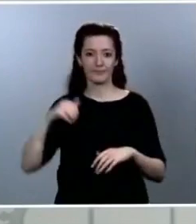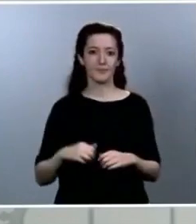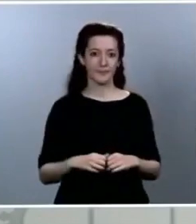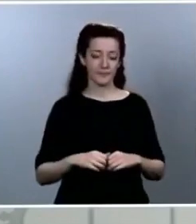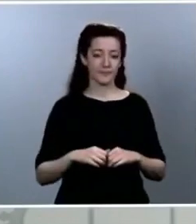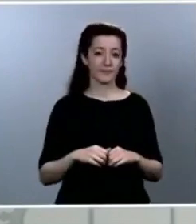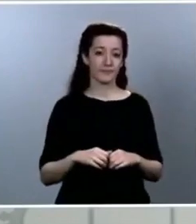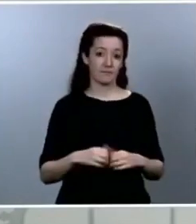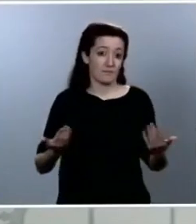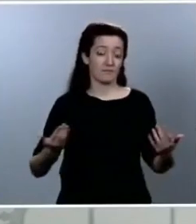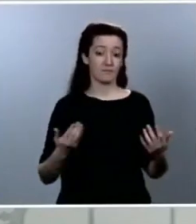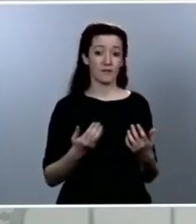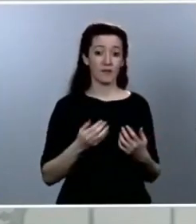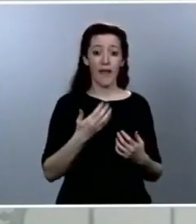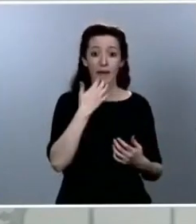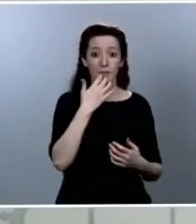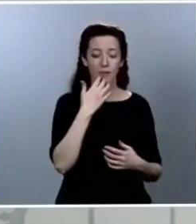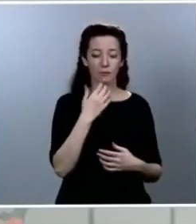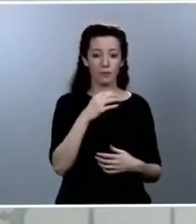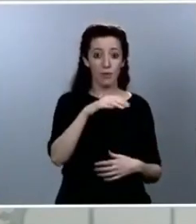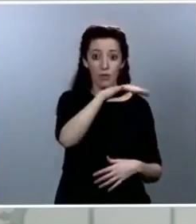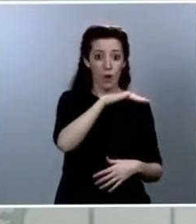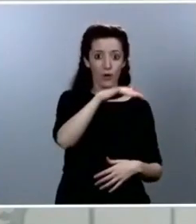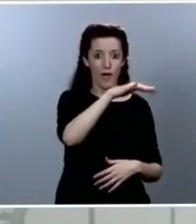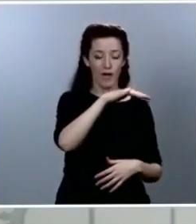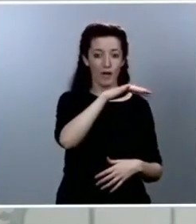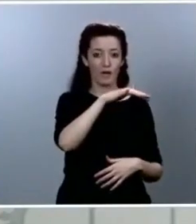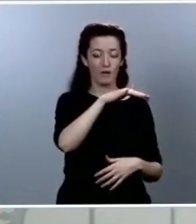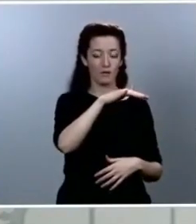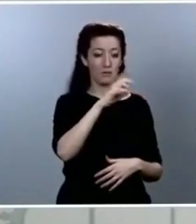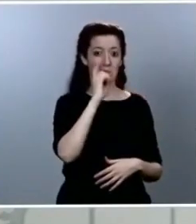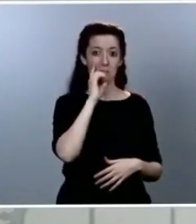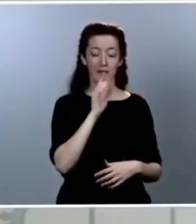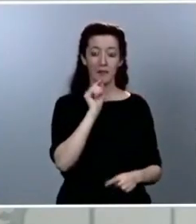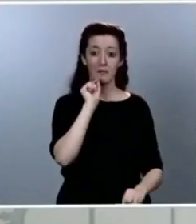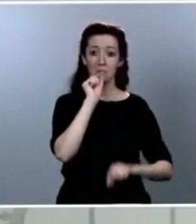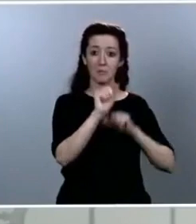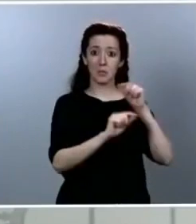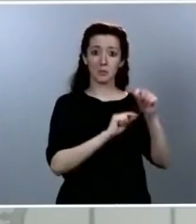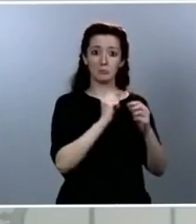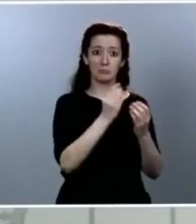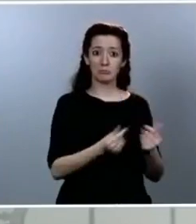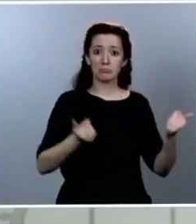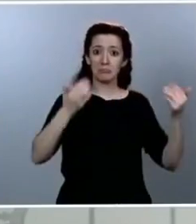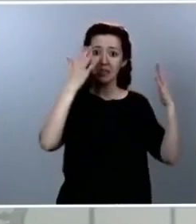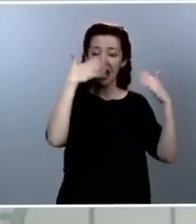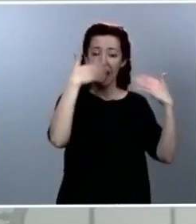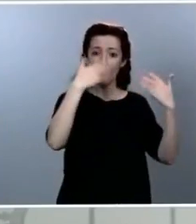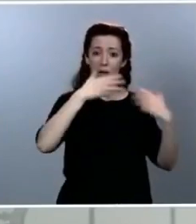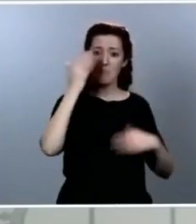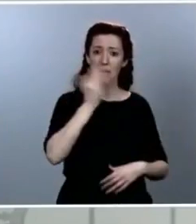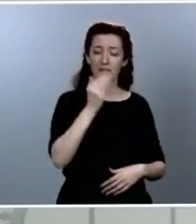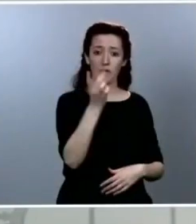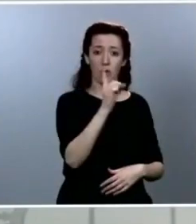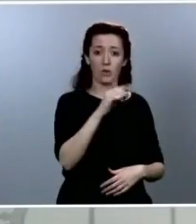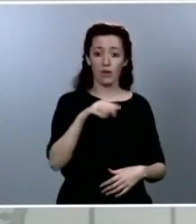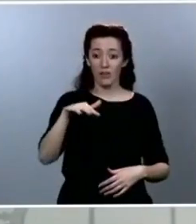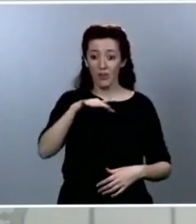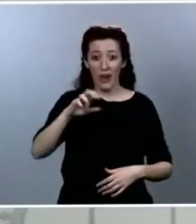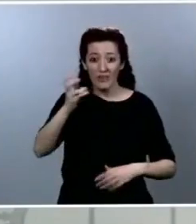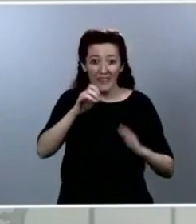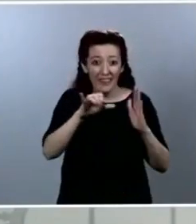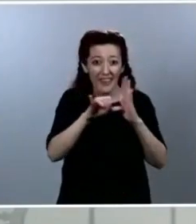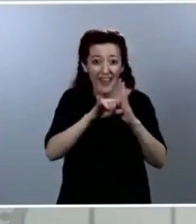otras, donde el virus da la impresión de haber pasado de largo. La pandemia no ha golpeado a todas las zonas del país con la misma intensidad.